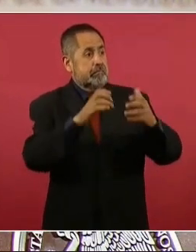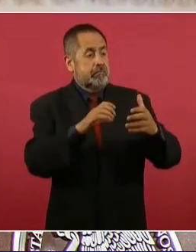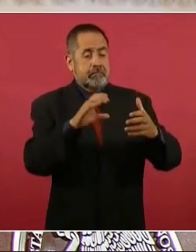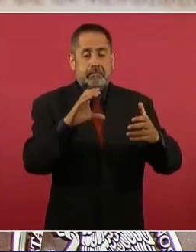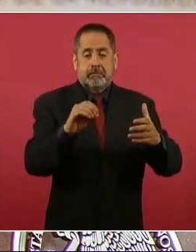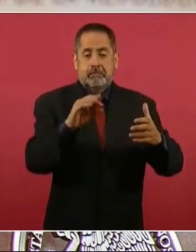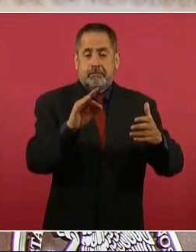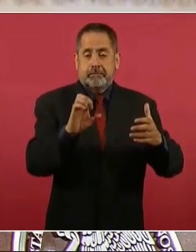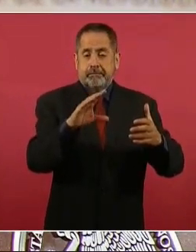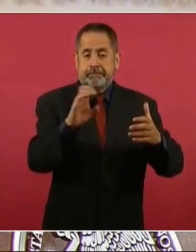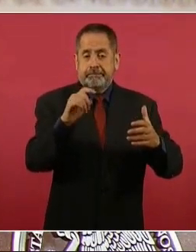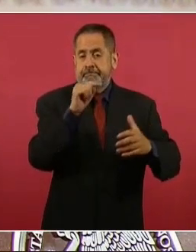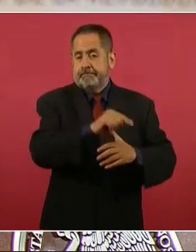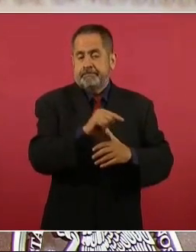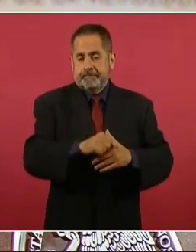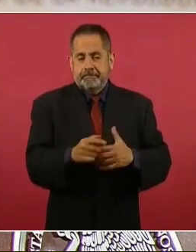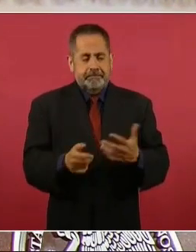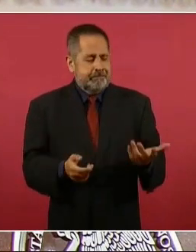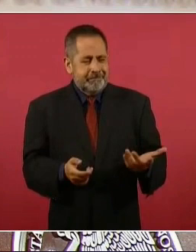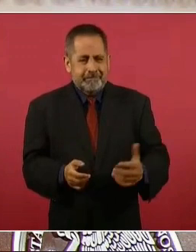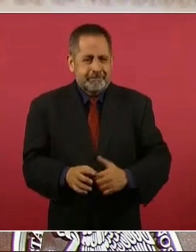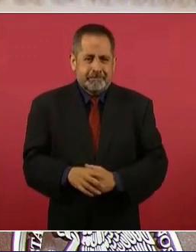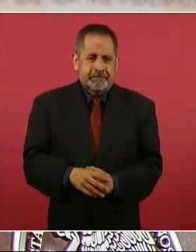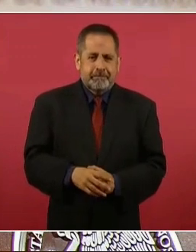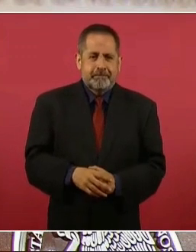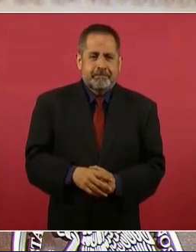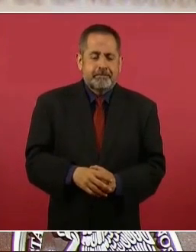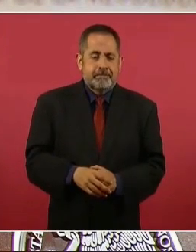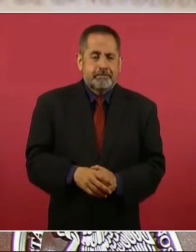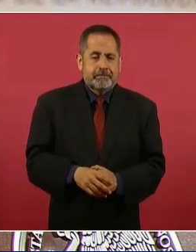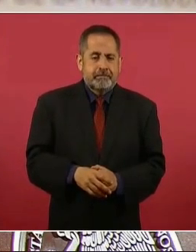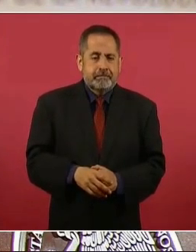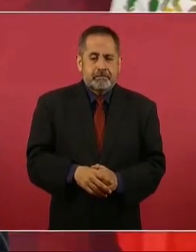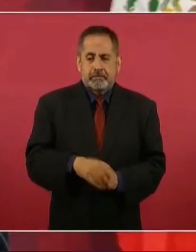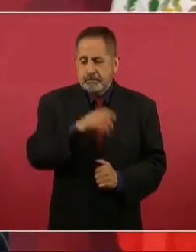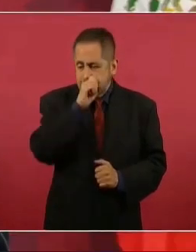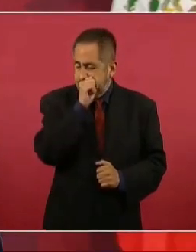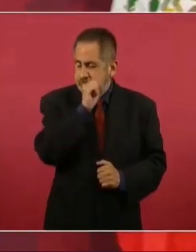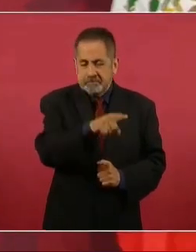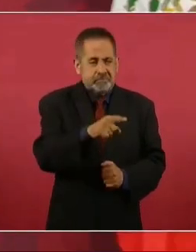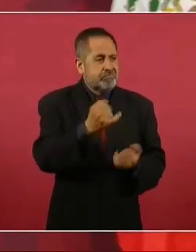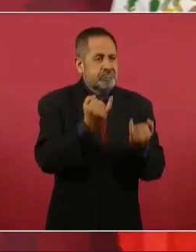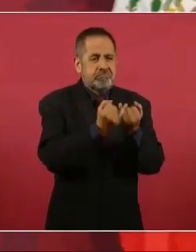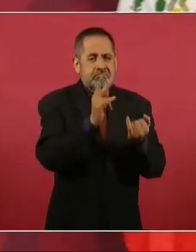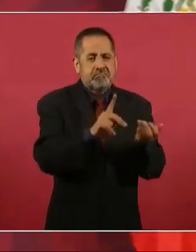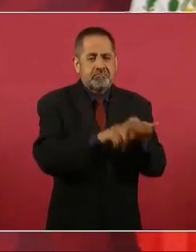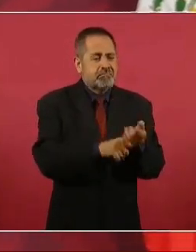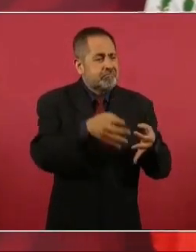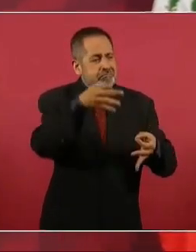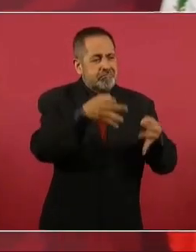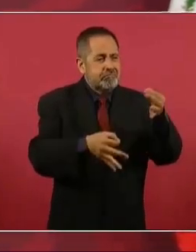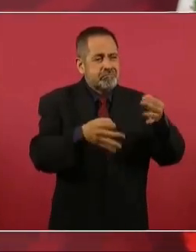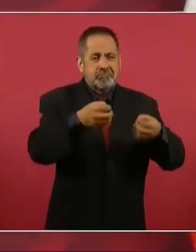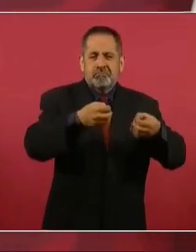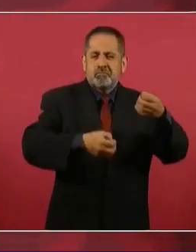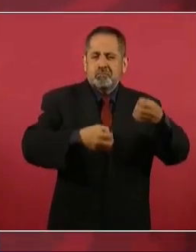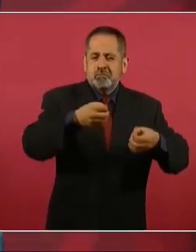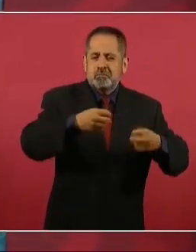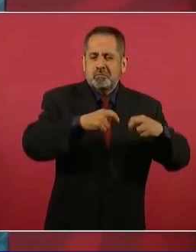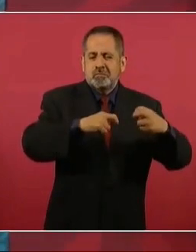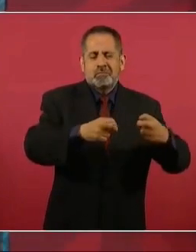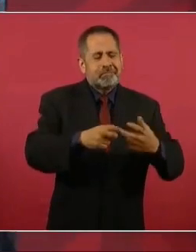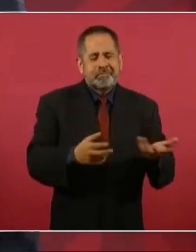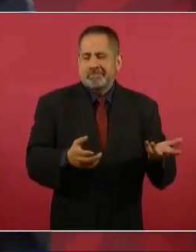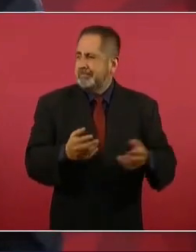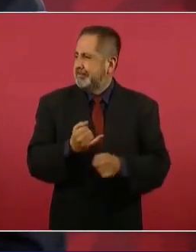institución, es el mismo caso de los jueces. Increíble que